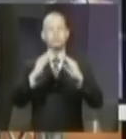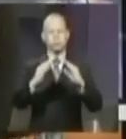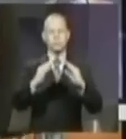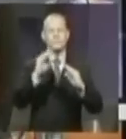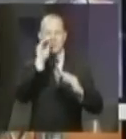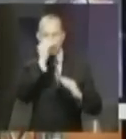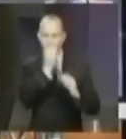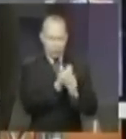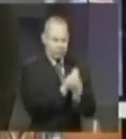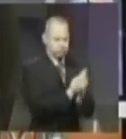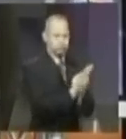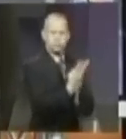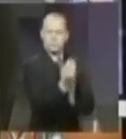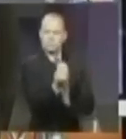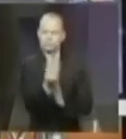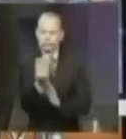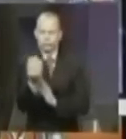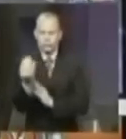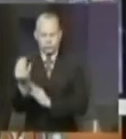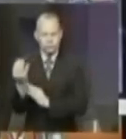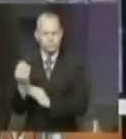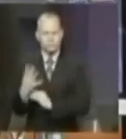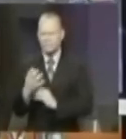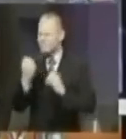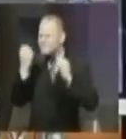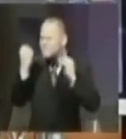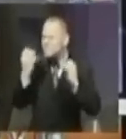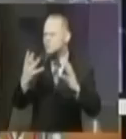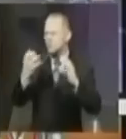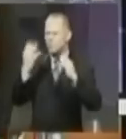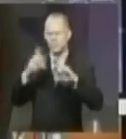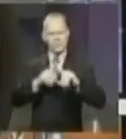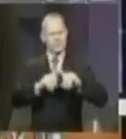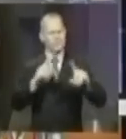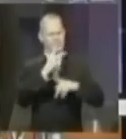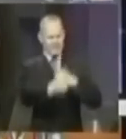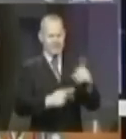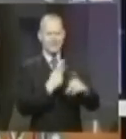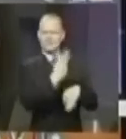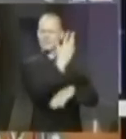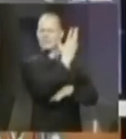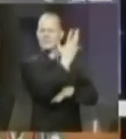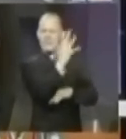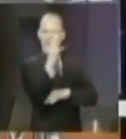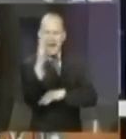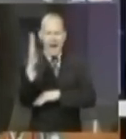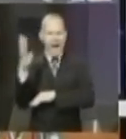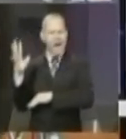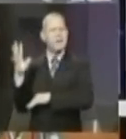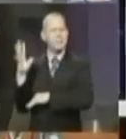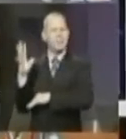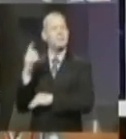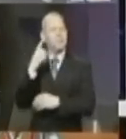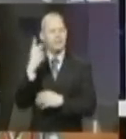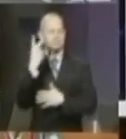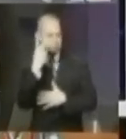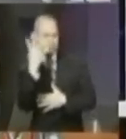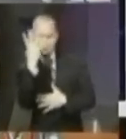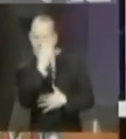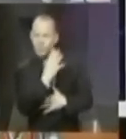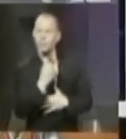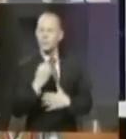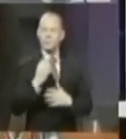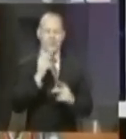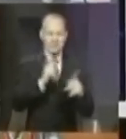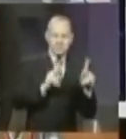en el área. Logramos sembrar cientos de distintos tipos de árboles y vegetación para hacer más ameno la visita.